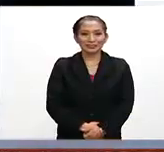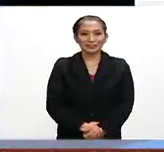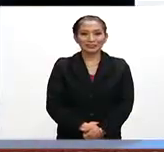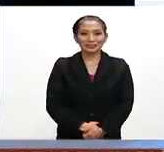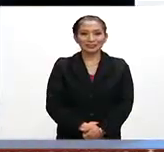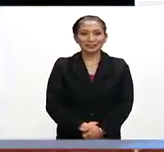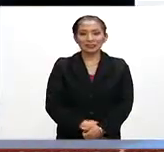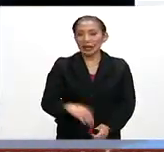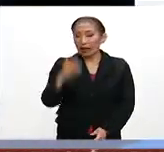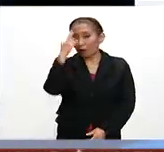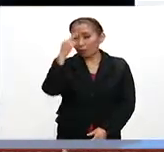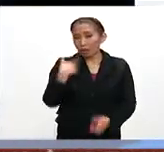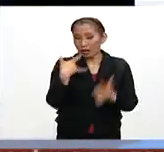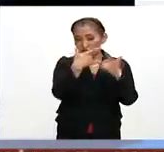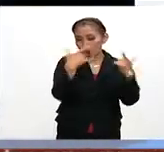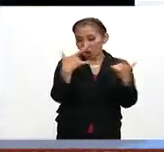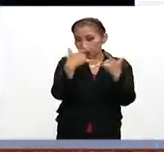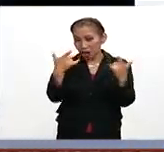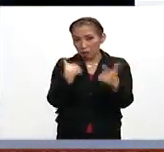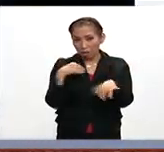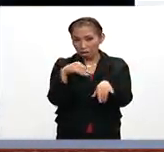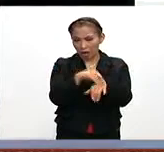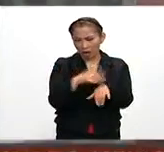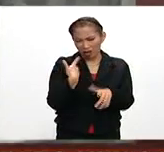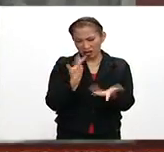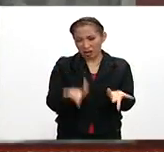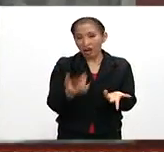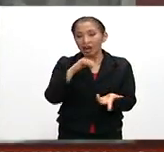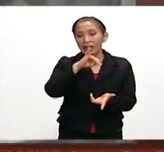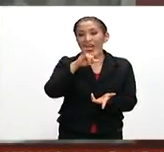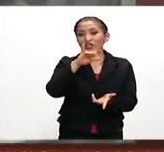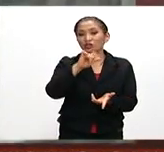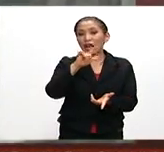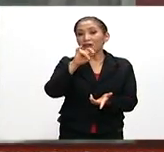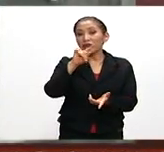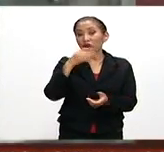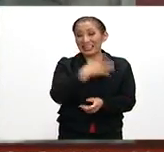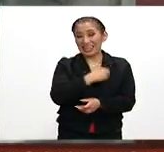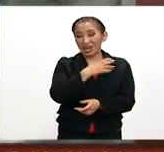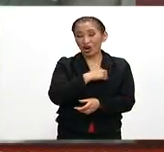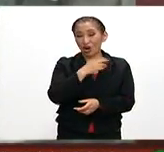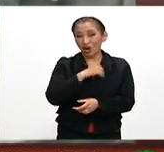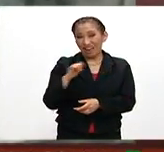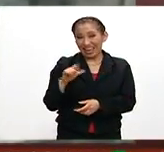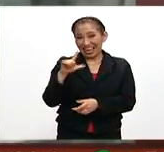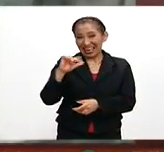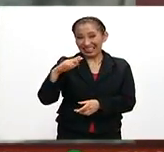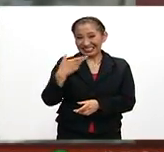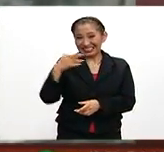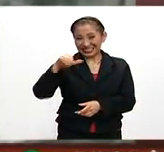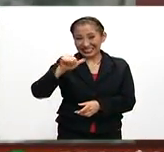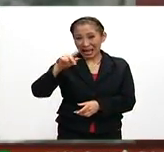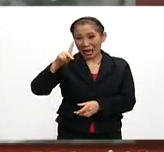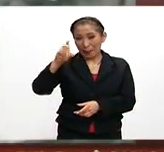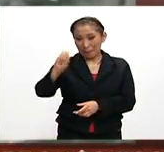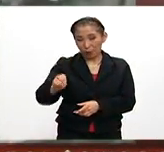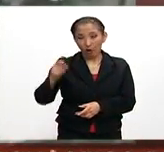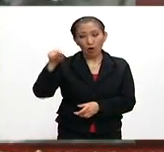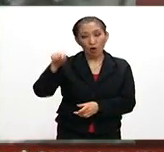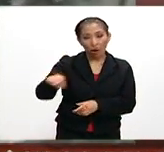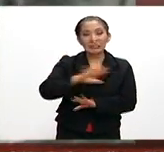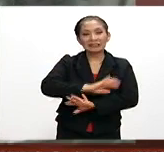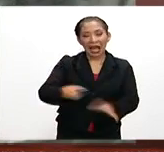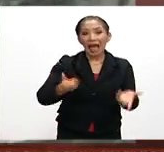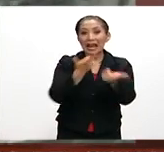De acuerdo con versiones extraoficiales, Jesús Alfredo Guzmán Salazar, el hijo del narcotraficante Joaquín El Chapo Guzmán,